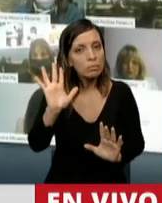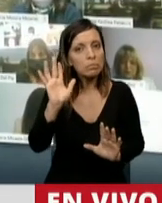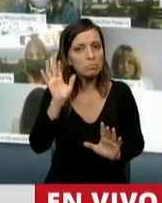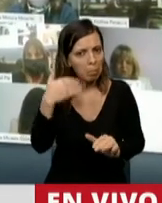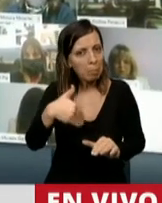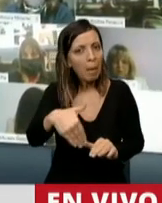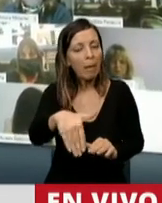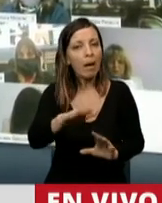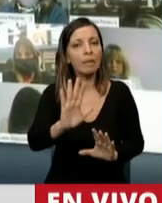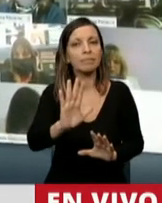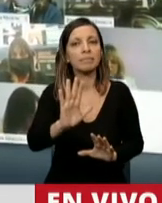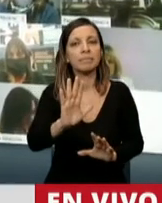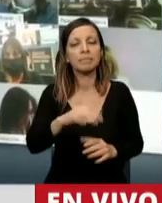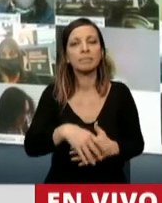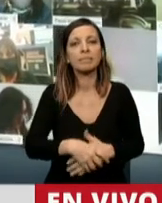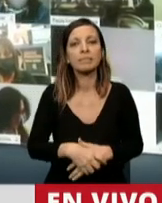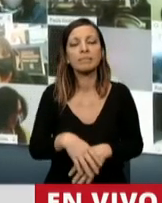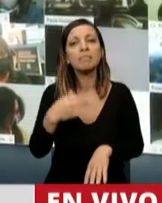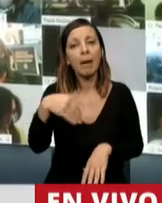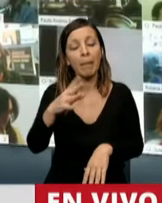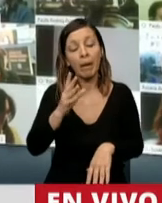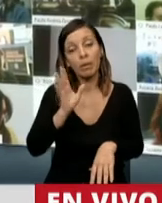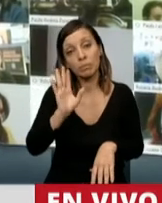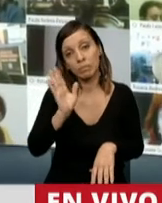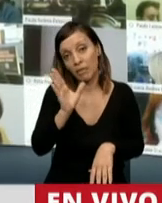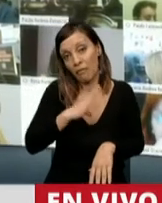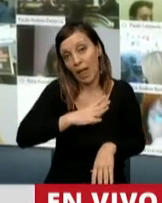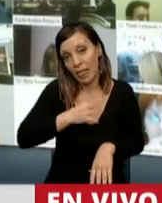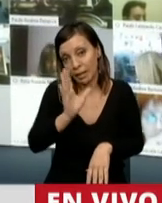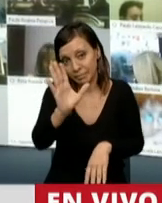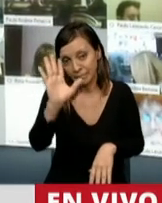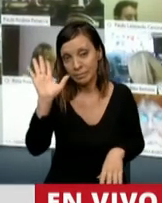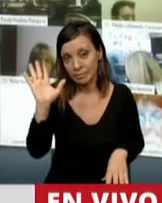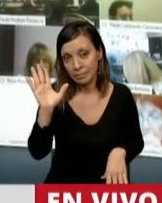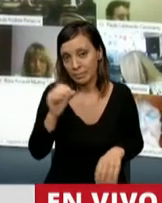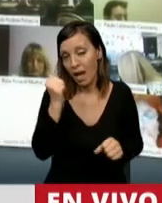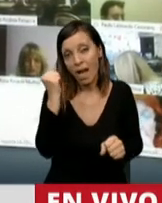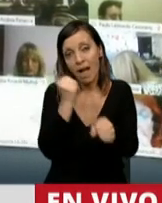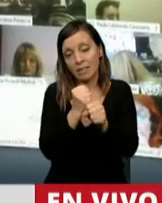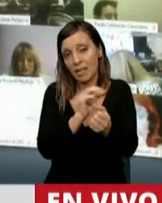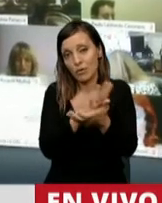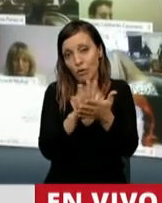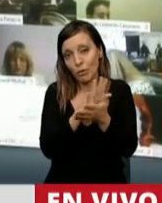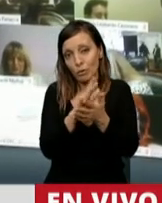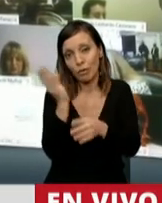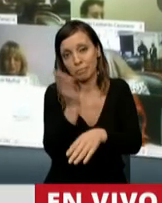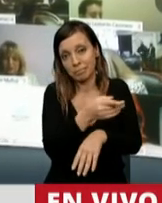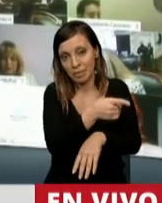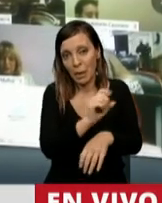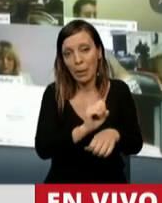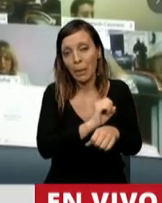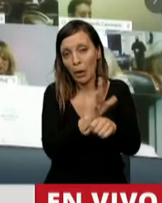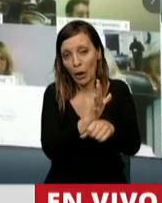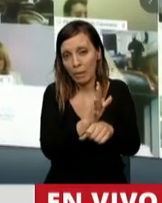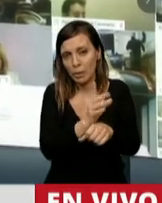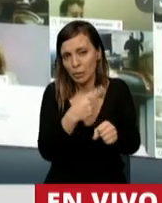va a venir para largo, que hasta que no podamos encontrar una solución a este virus, no vamos